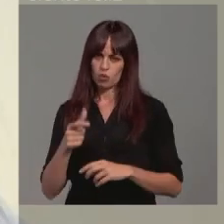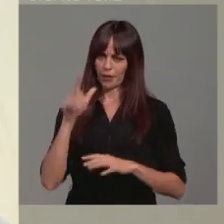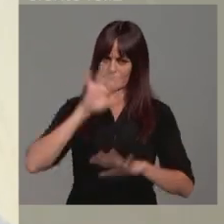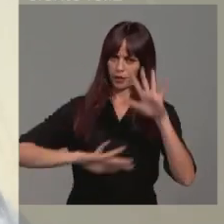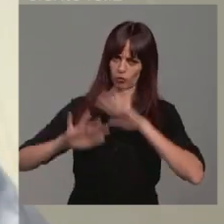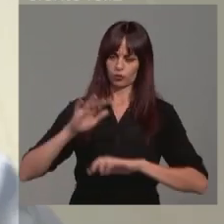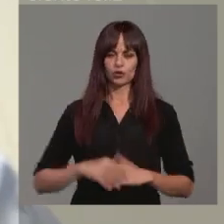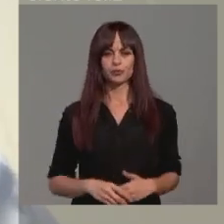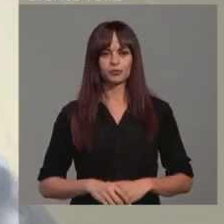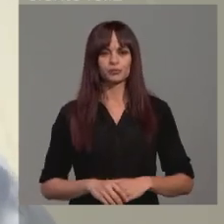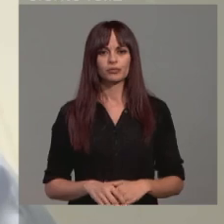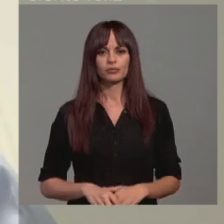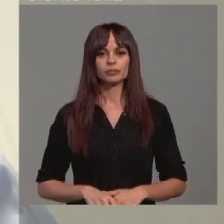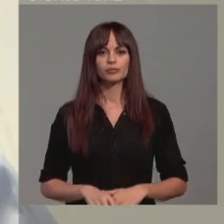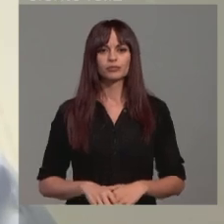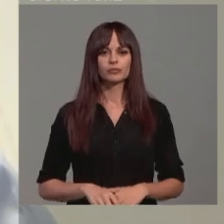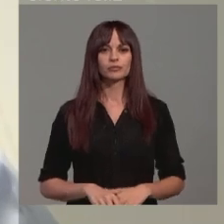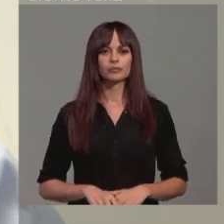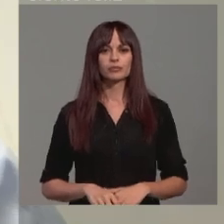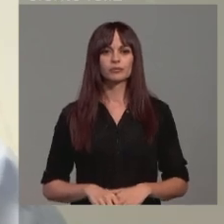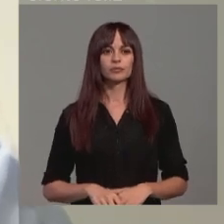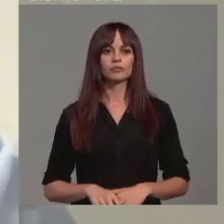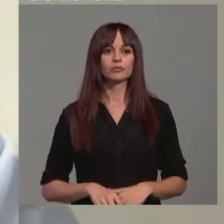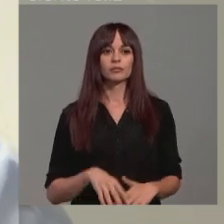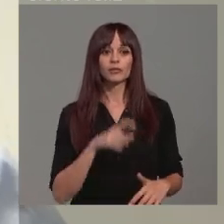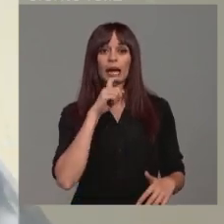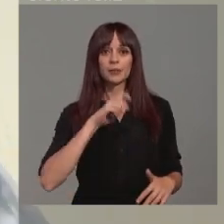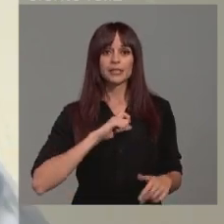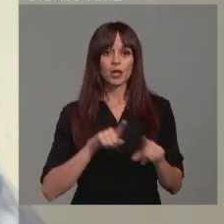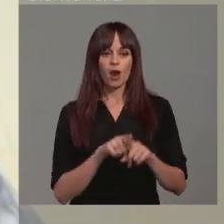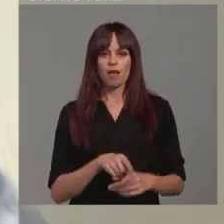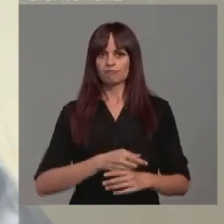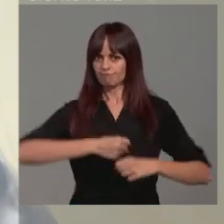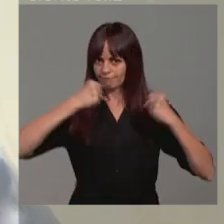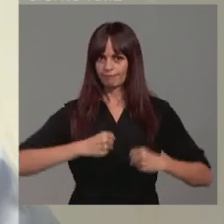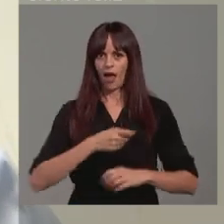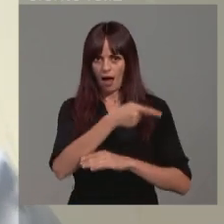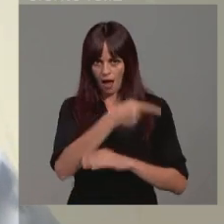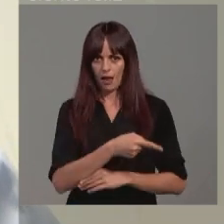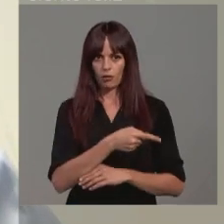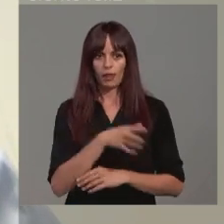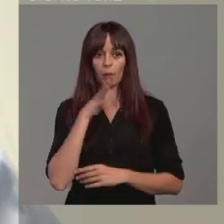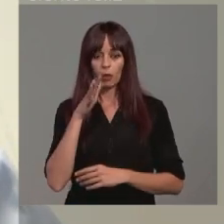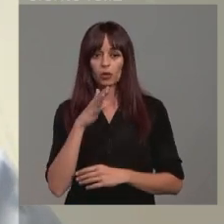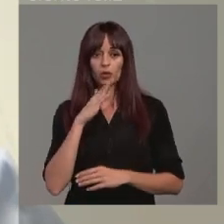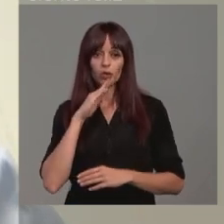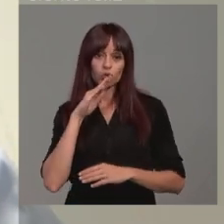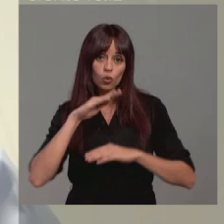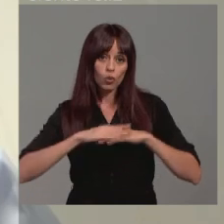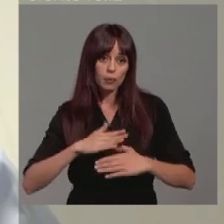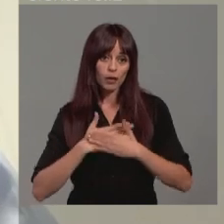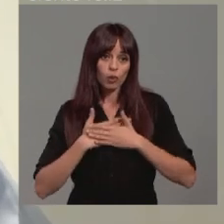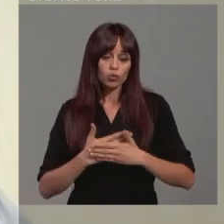confusión. Y es que en cuanto a que se nos ha notificado, pues esta entrada forzosa, vale, por no haber cumplido voluntariamente la